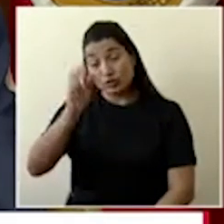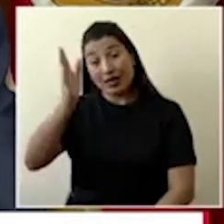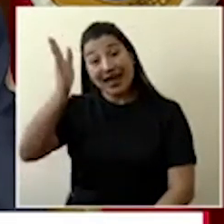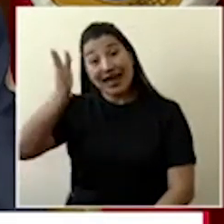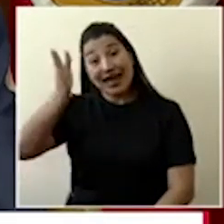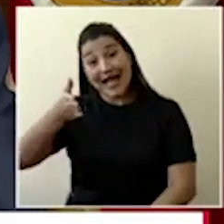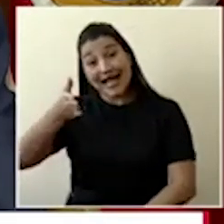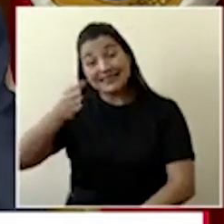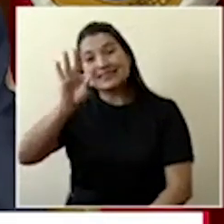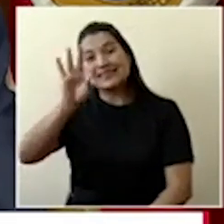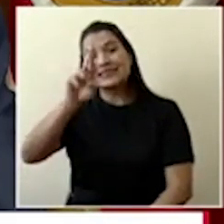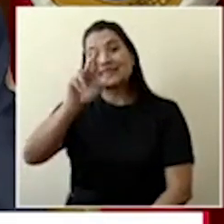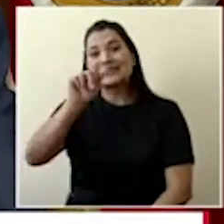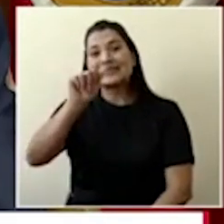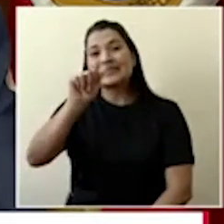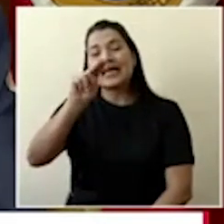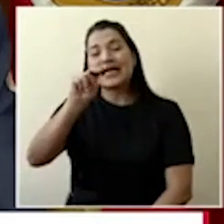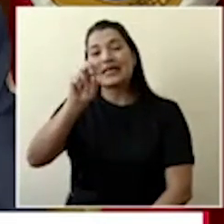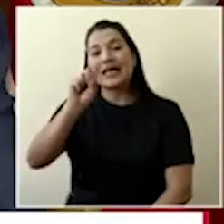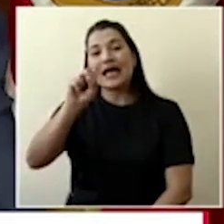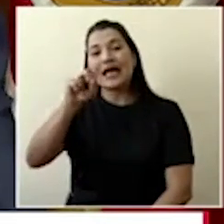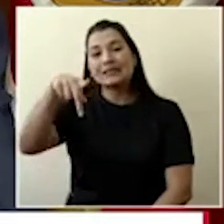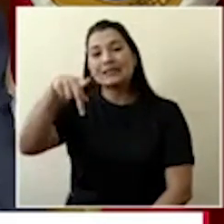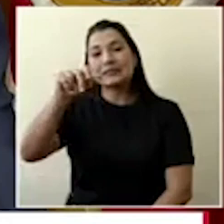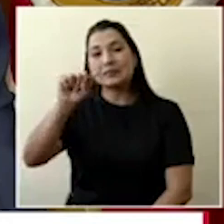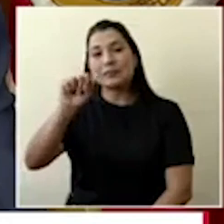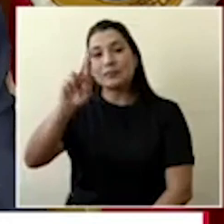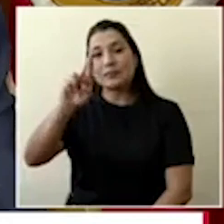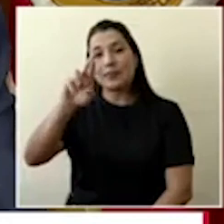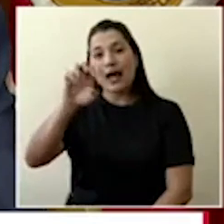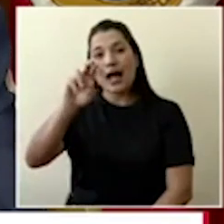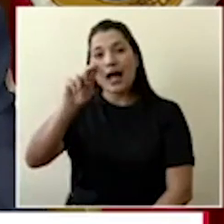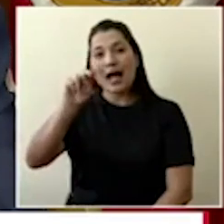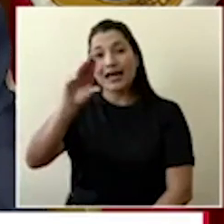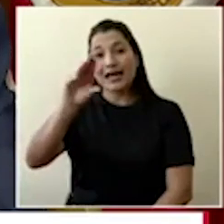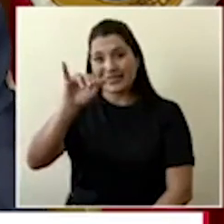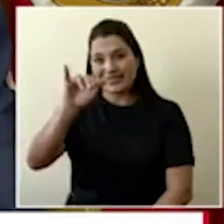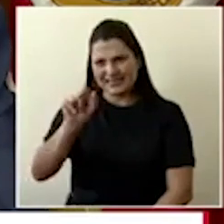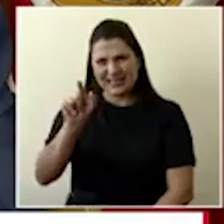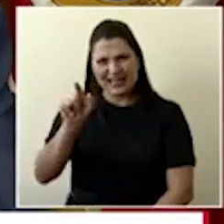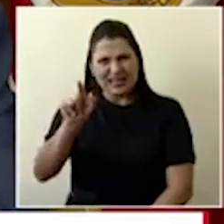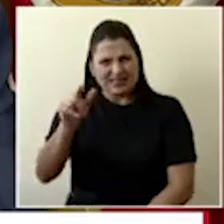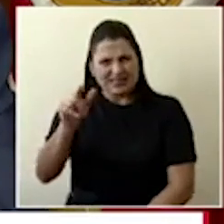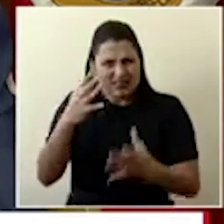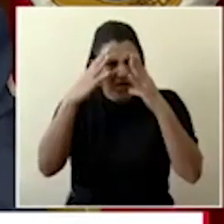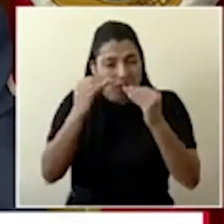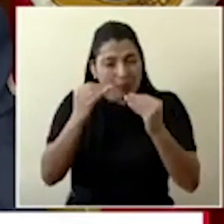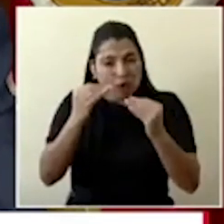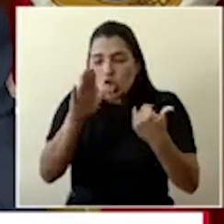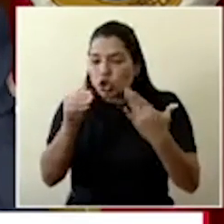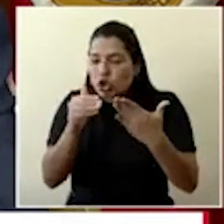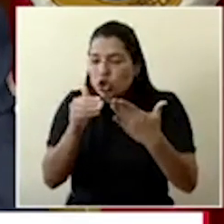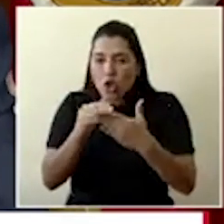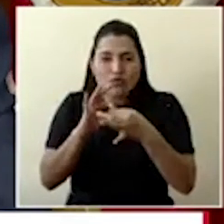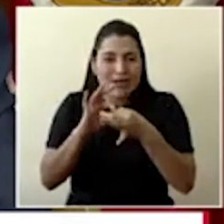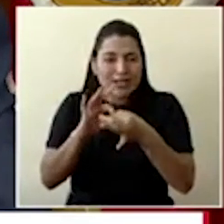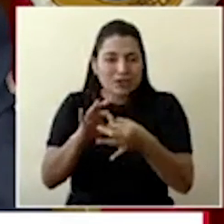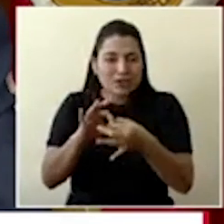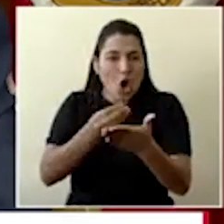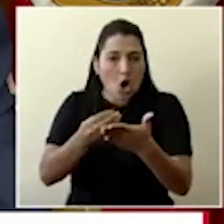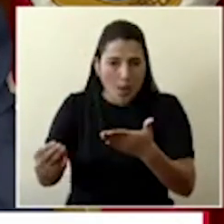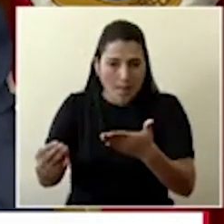Ahí pueden encontrar todo lo que es compras relacionadas a esta pandemia. Y en general, de forma